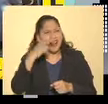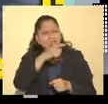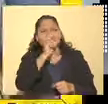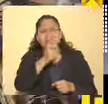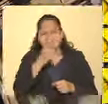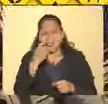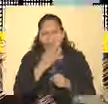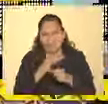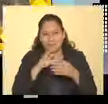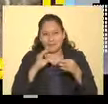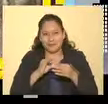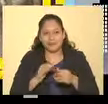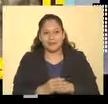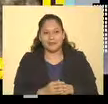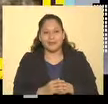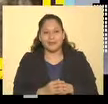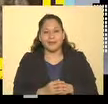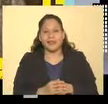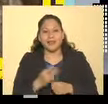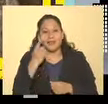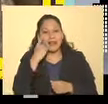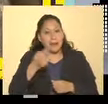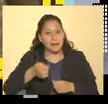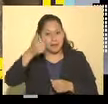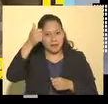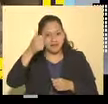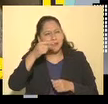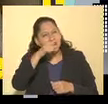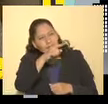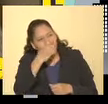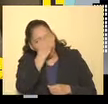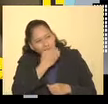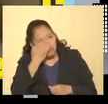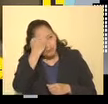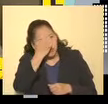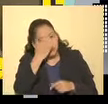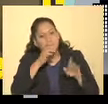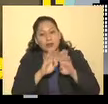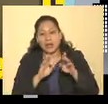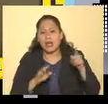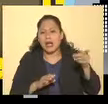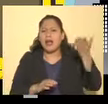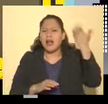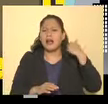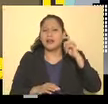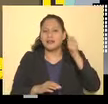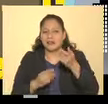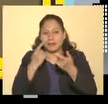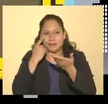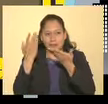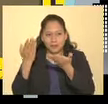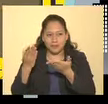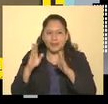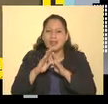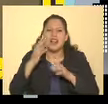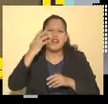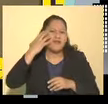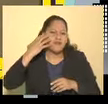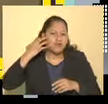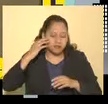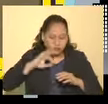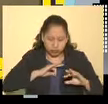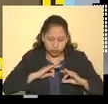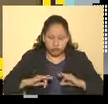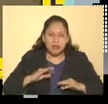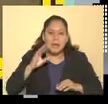se lo cuento. Y bueno, la primera pista para que sepa qué era antes aquí. Miren, hay un jaguar. Hasta tiene